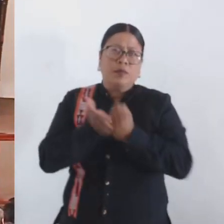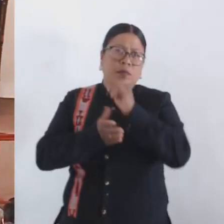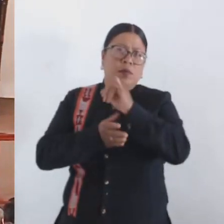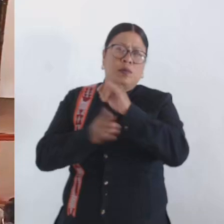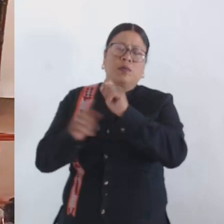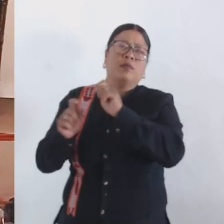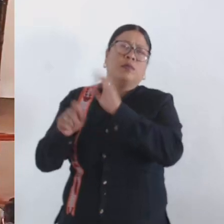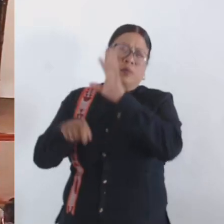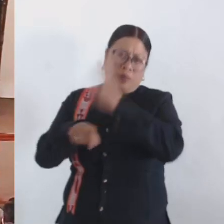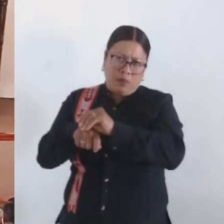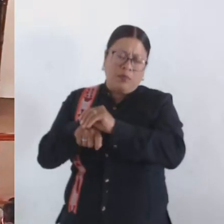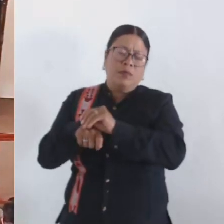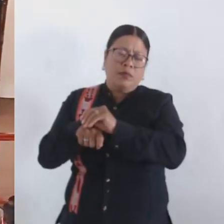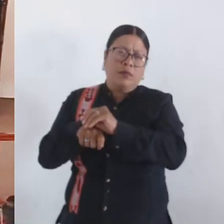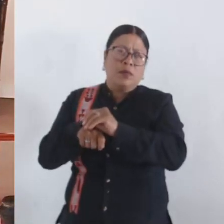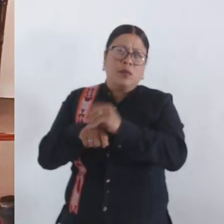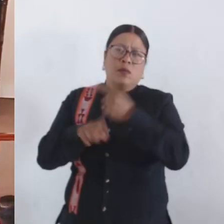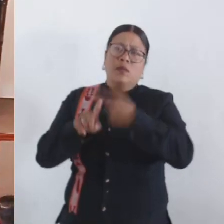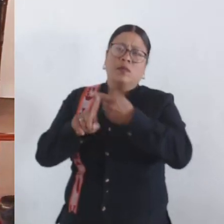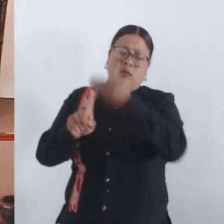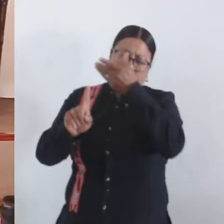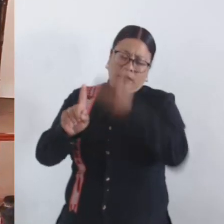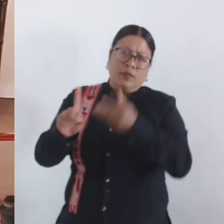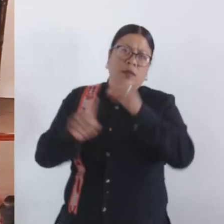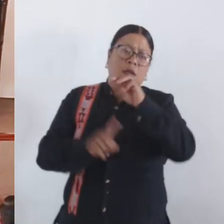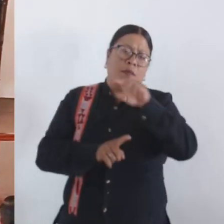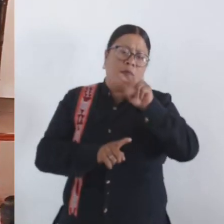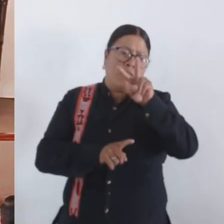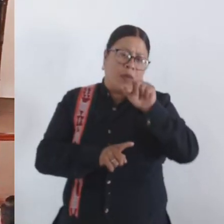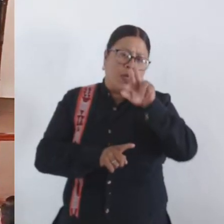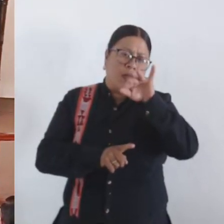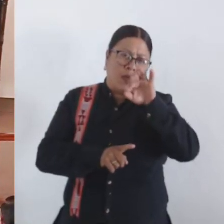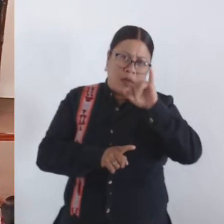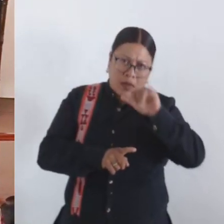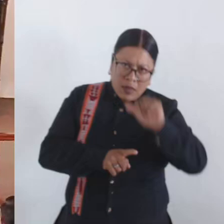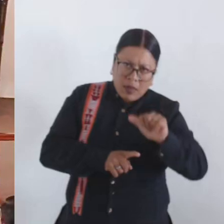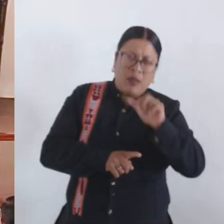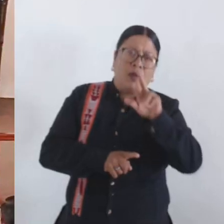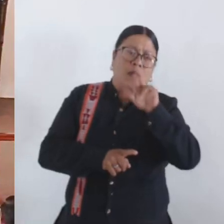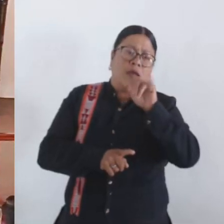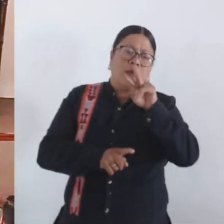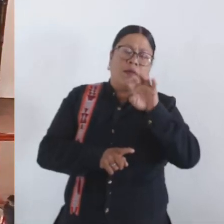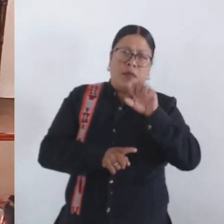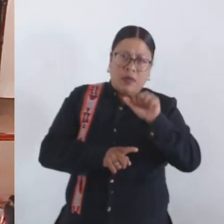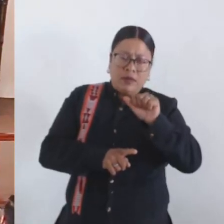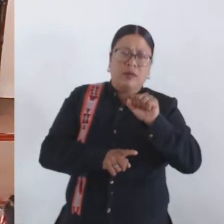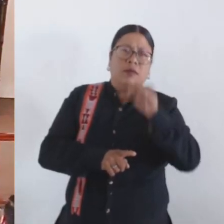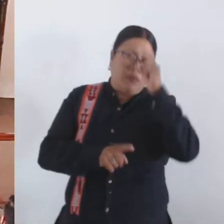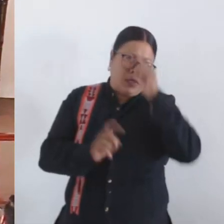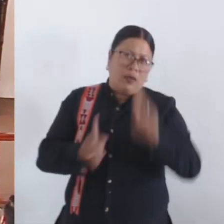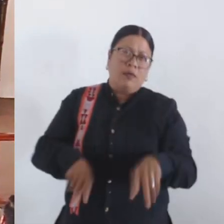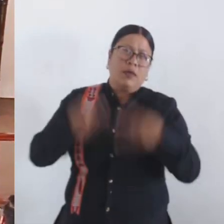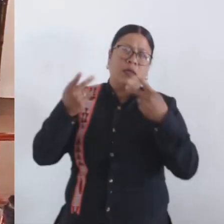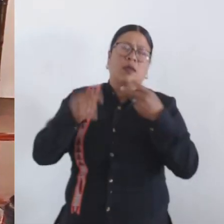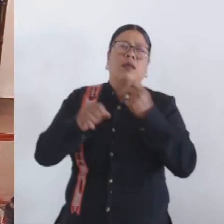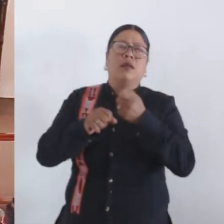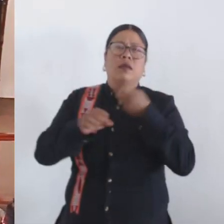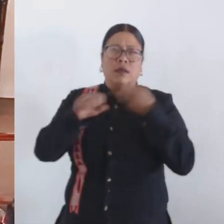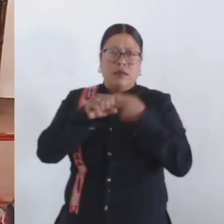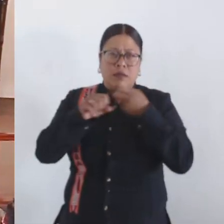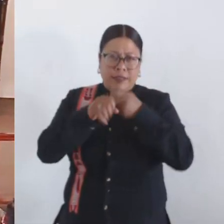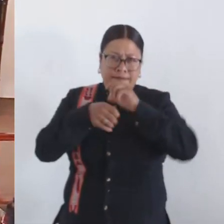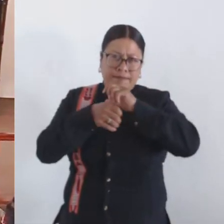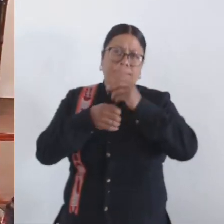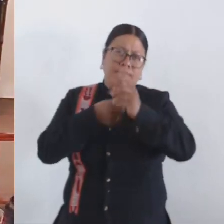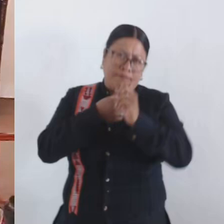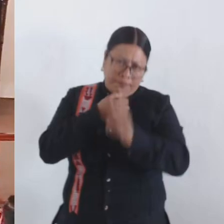procedente autorizar el permiso, a favor de la ciudadana Valeria Rivas Hamilton, para la venta de bebidas alcohólicas en envase